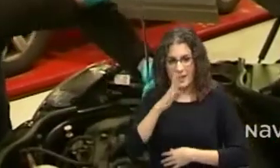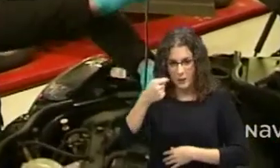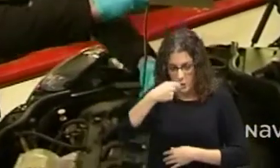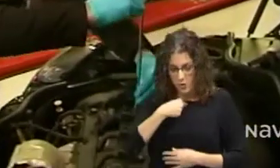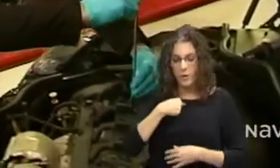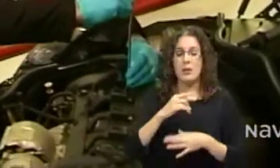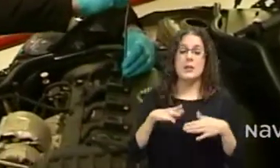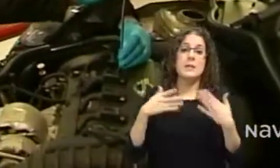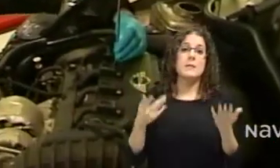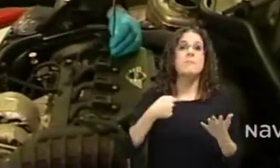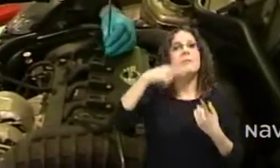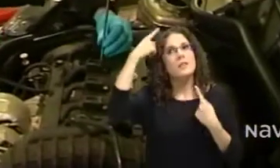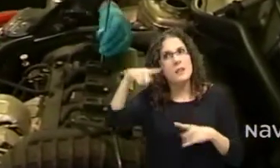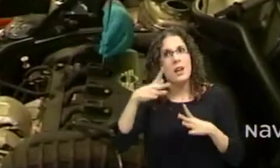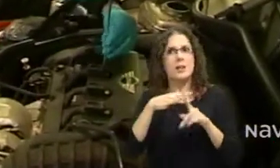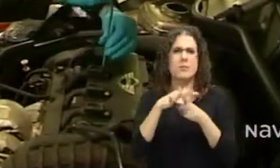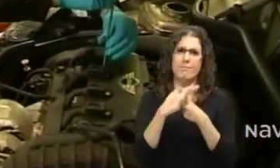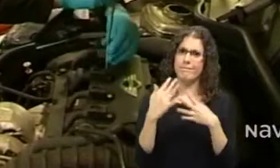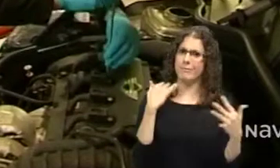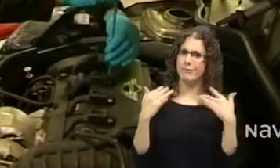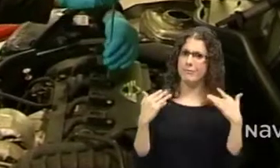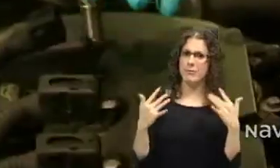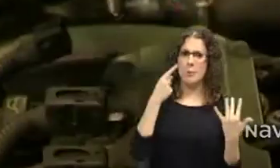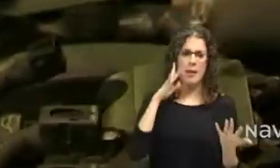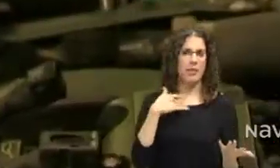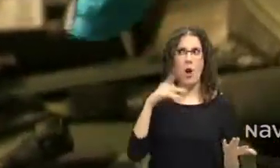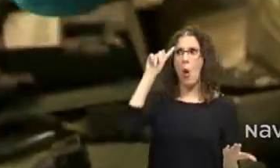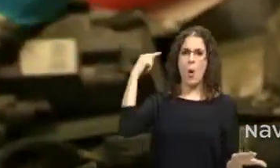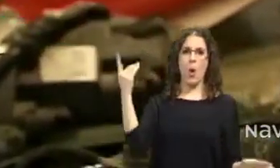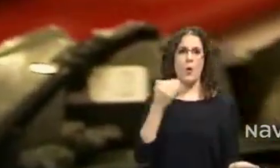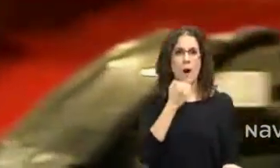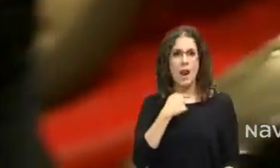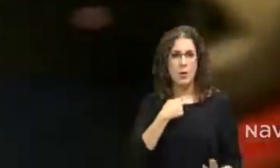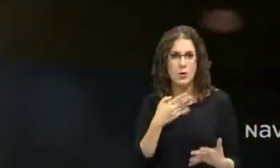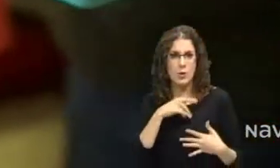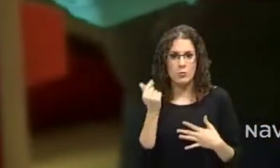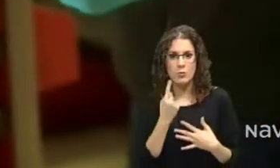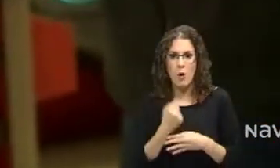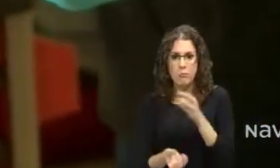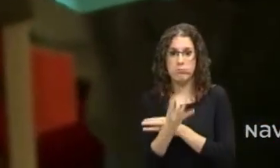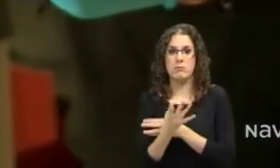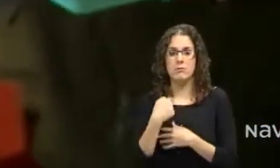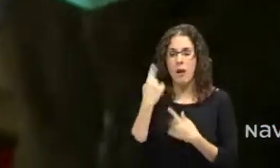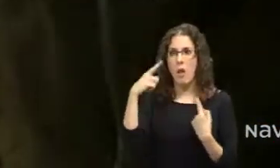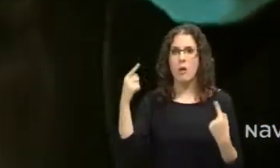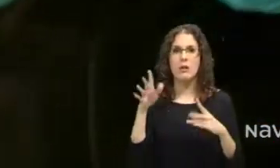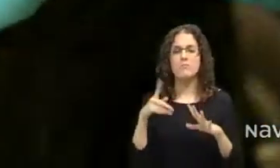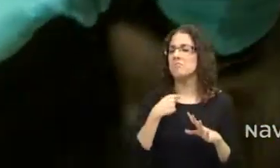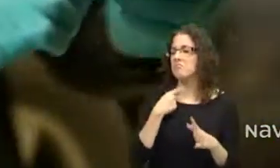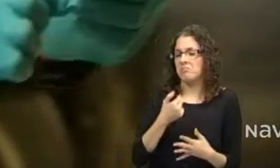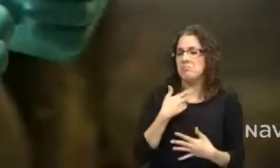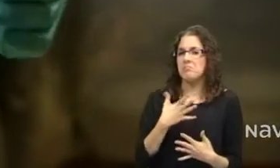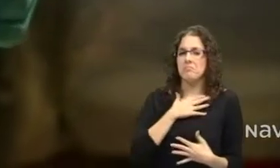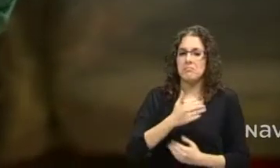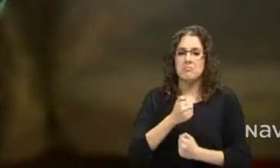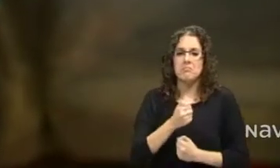Entonces ya sé que estamos en un momento de crisis y que parece un poco locura, pero pues al final decidí tomar la decisión y